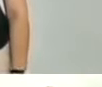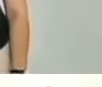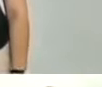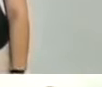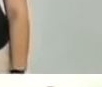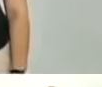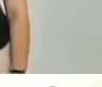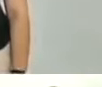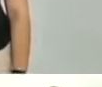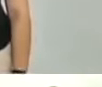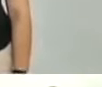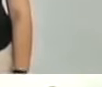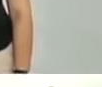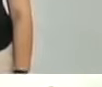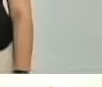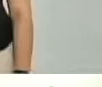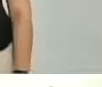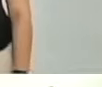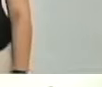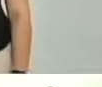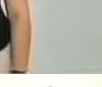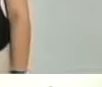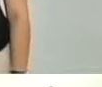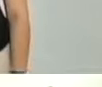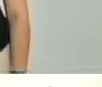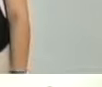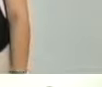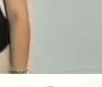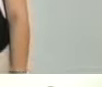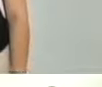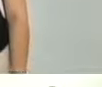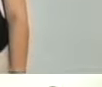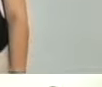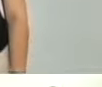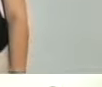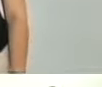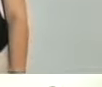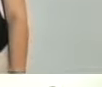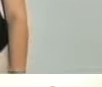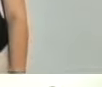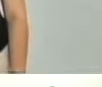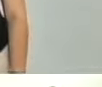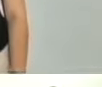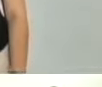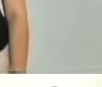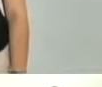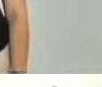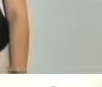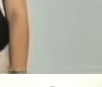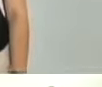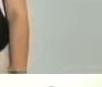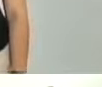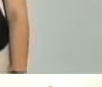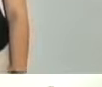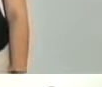Que corresponden A 21 universidades Todas esas sedes Como esta La Universidad de Carabobo Estaban en